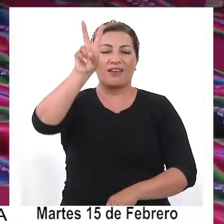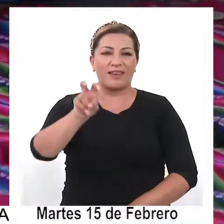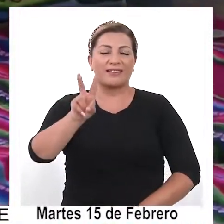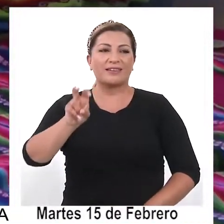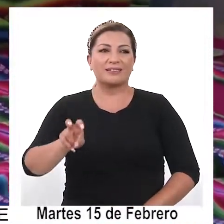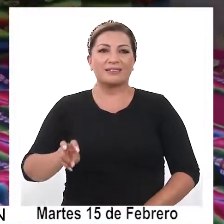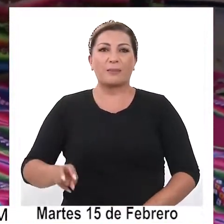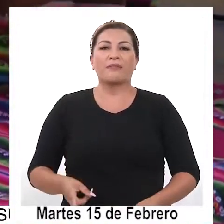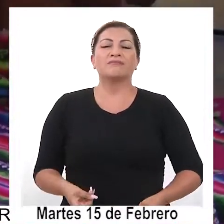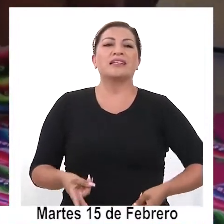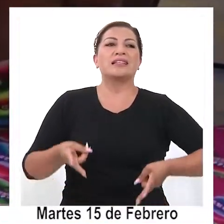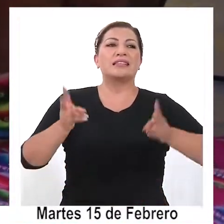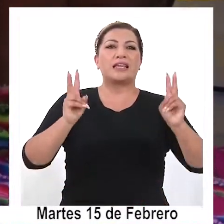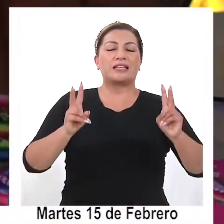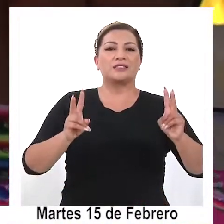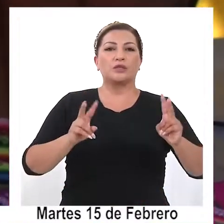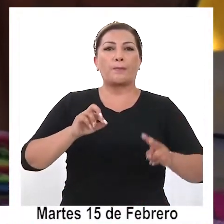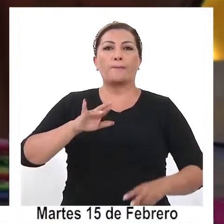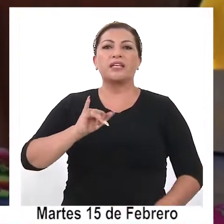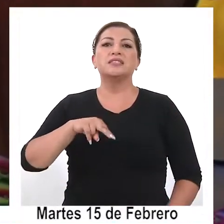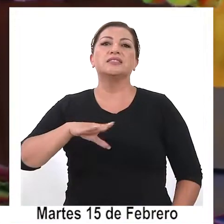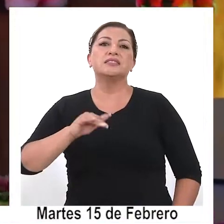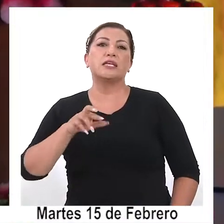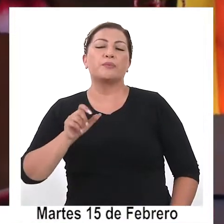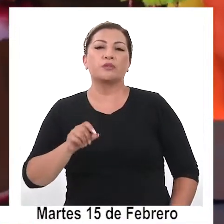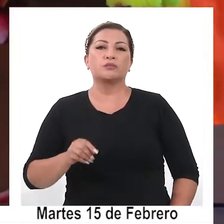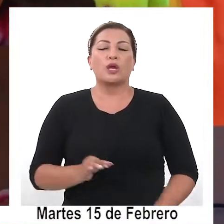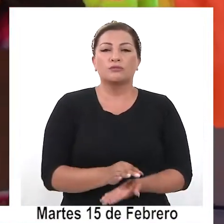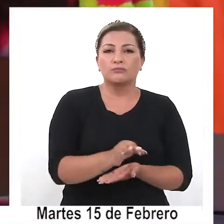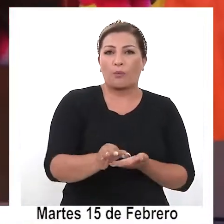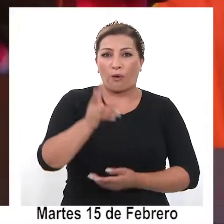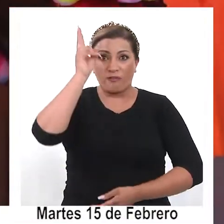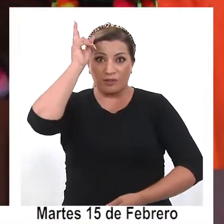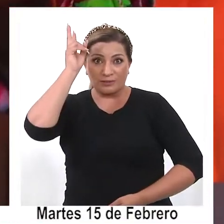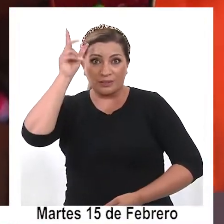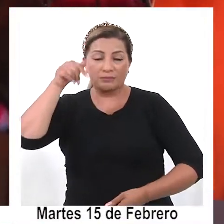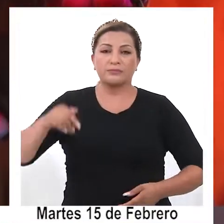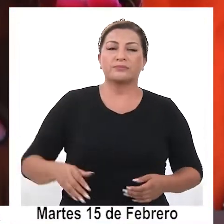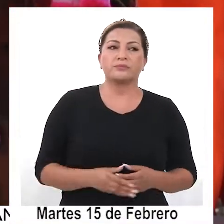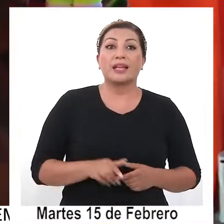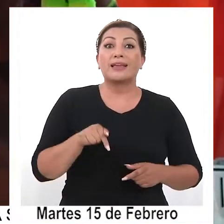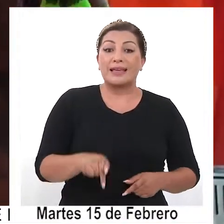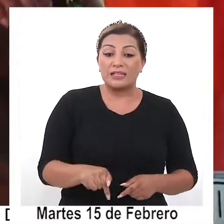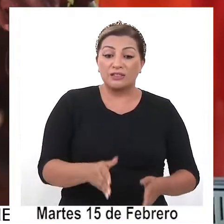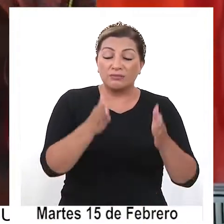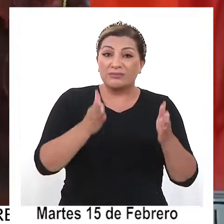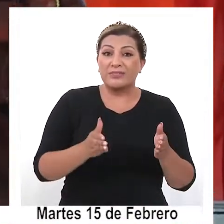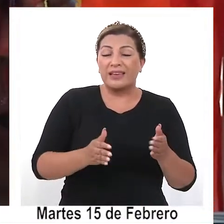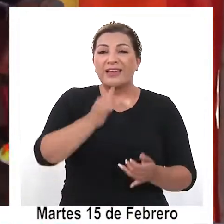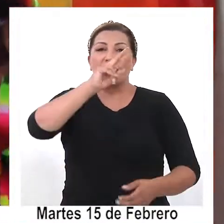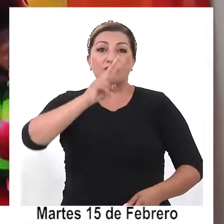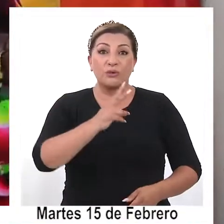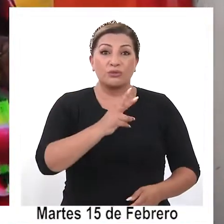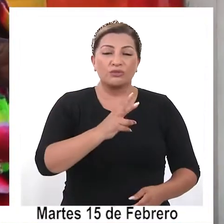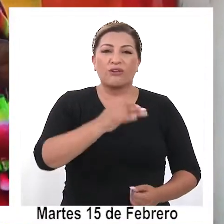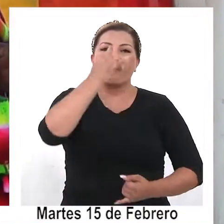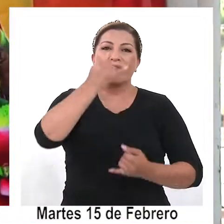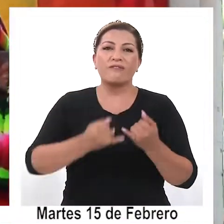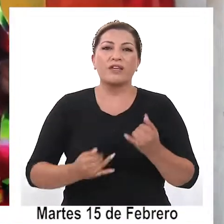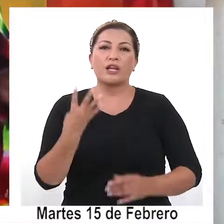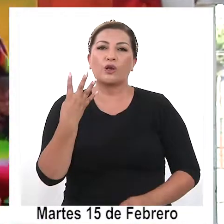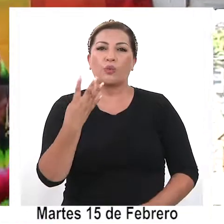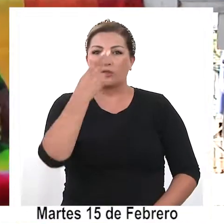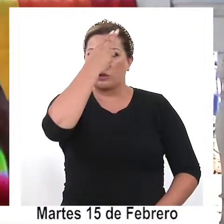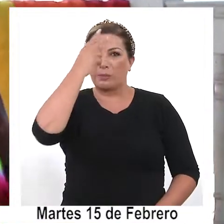catálogo de derechos y principios de los pueblos indígenas. Etapa que culminará el 4 de marzo